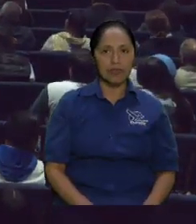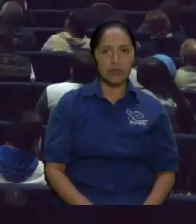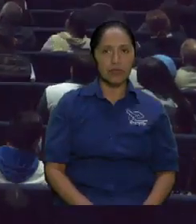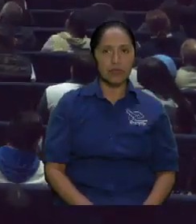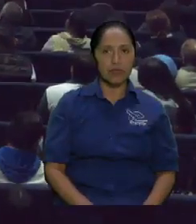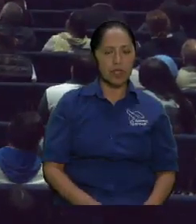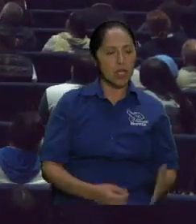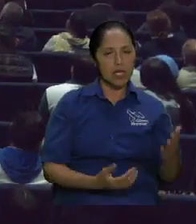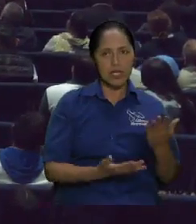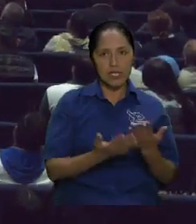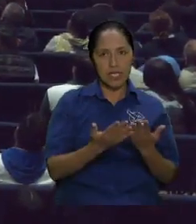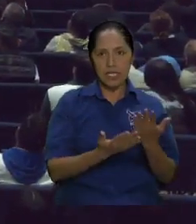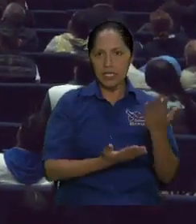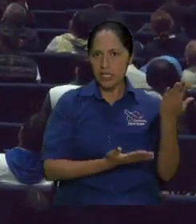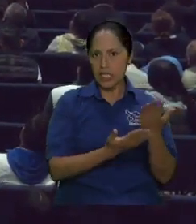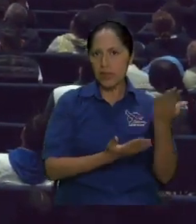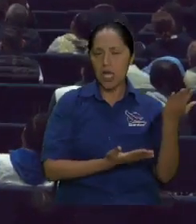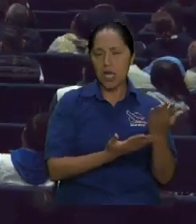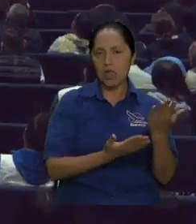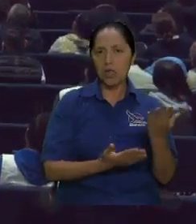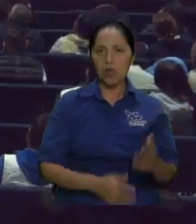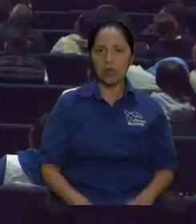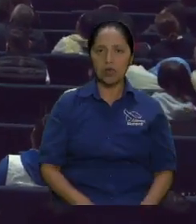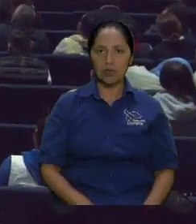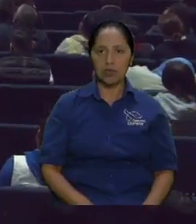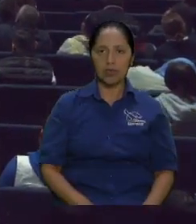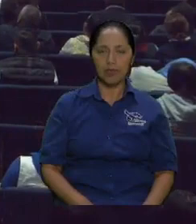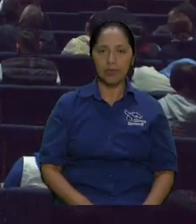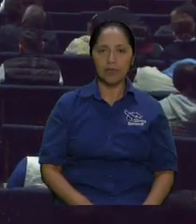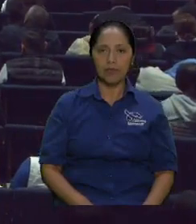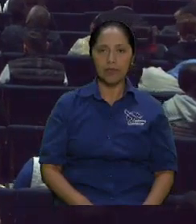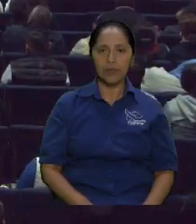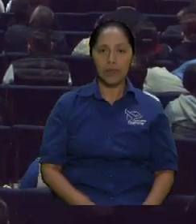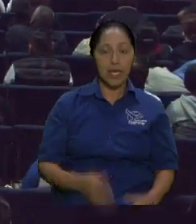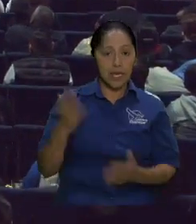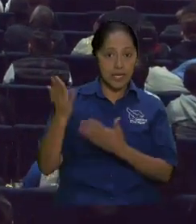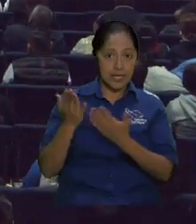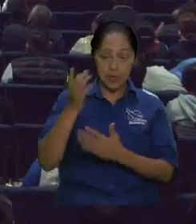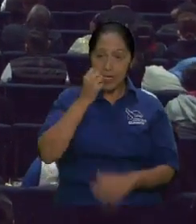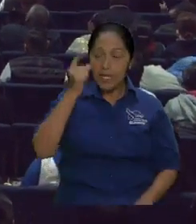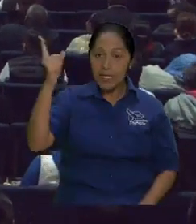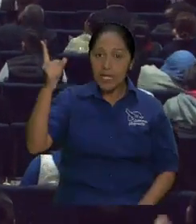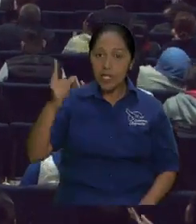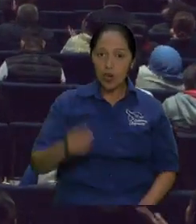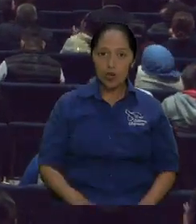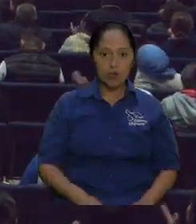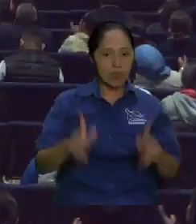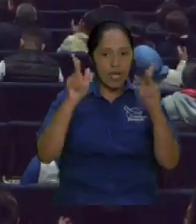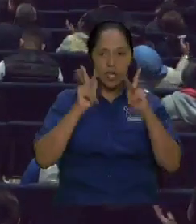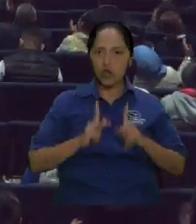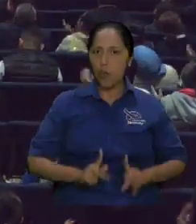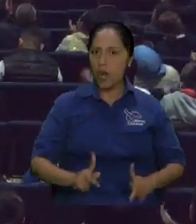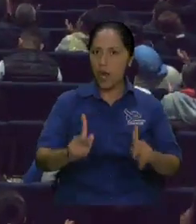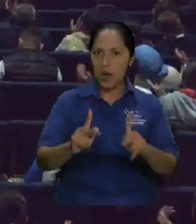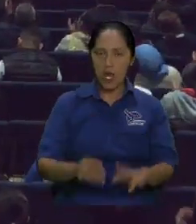hermano pero servirle es un gran privilegio él le diga aplausos al rey bendito